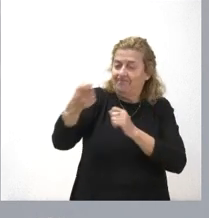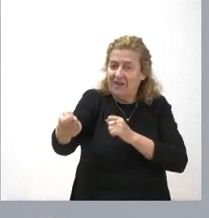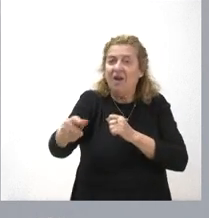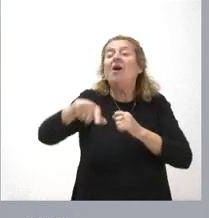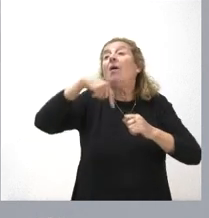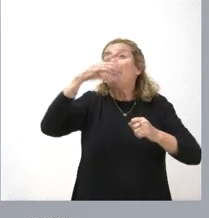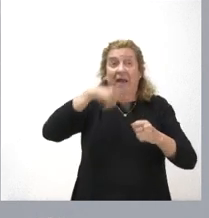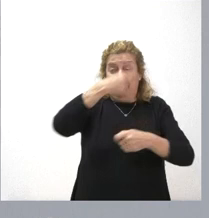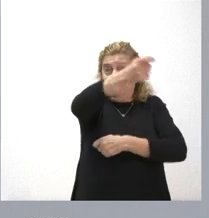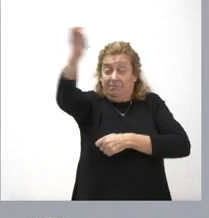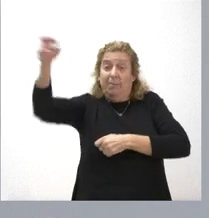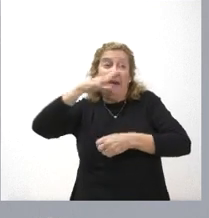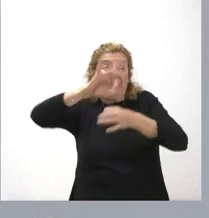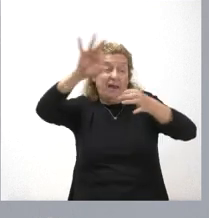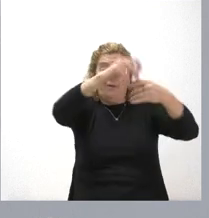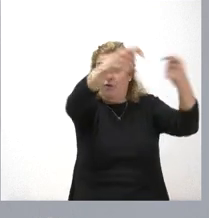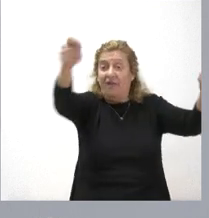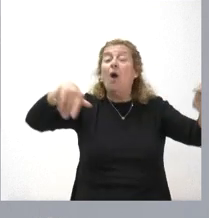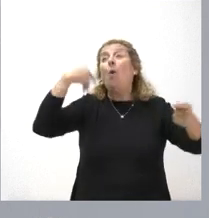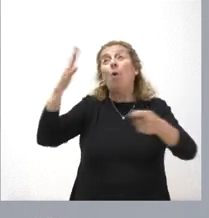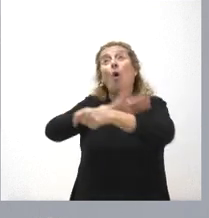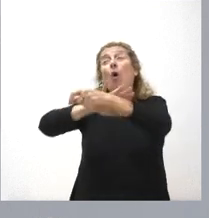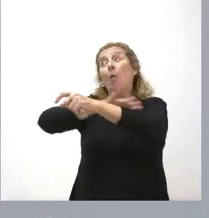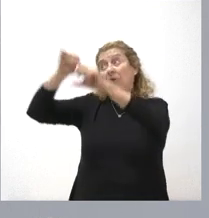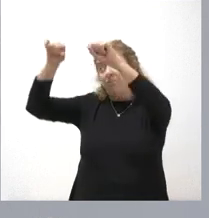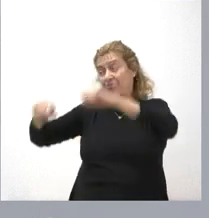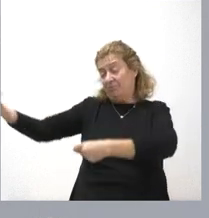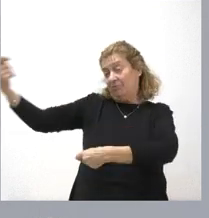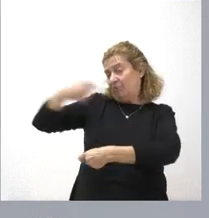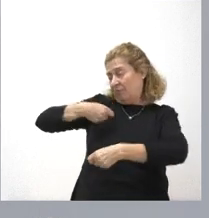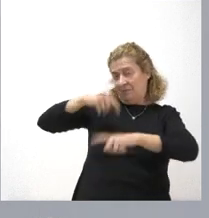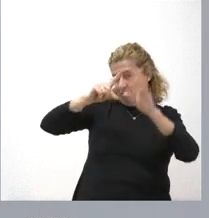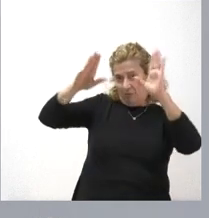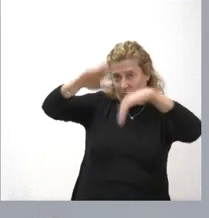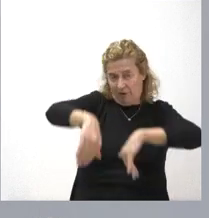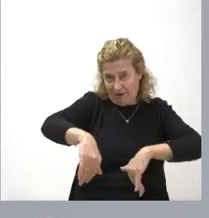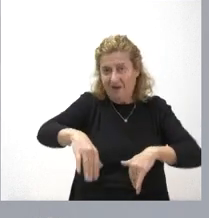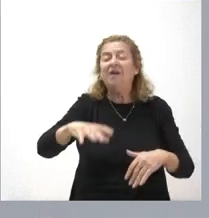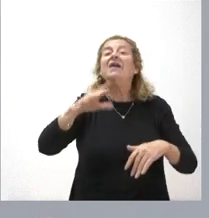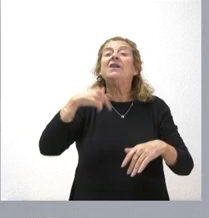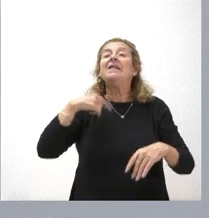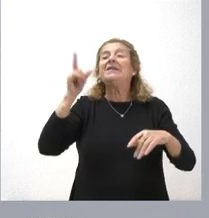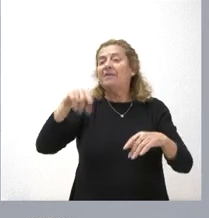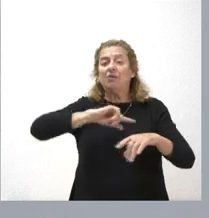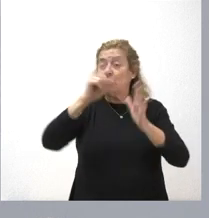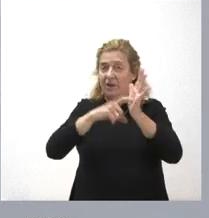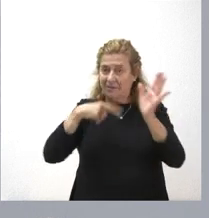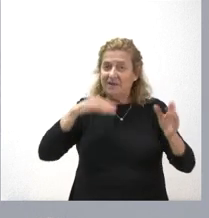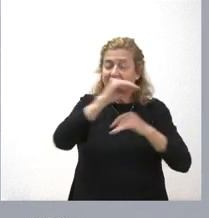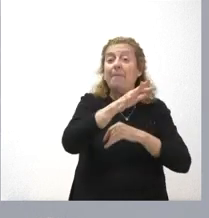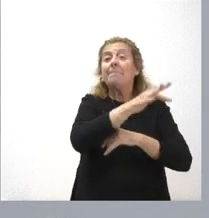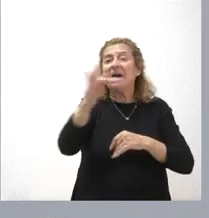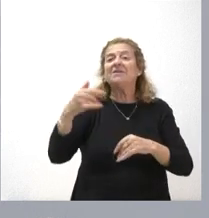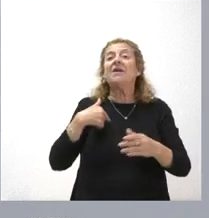prestar el servicio, que es lo que ha ocurrido este año, en que hemos puesto la totalidad de los fondos que nos correspondía poner como comunidad autónoma y, además, hemos tenido que